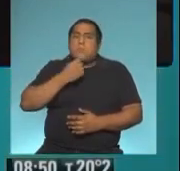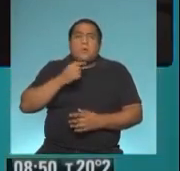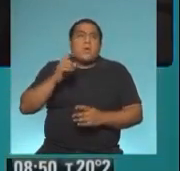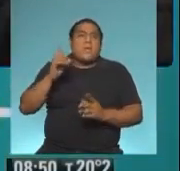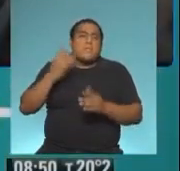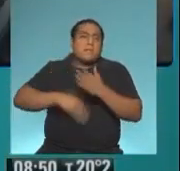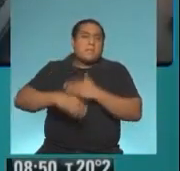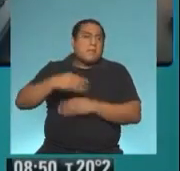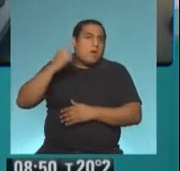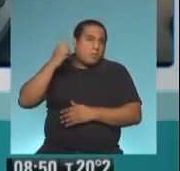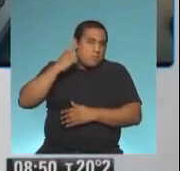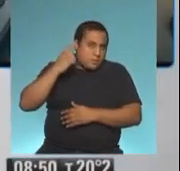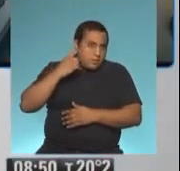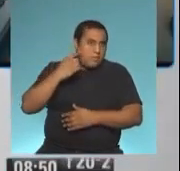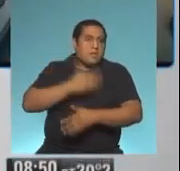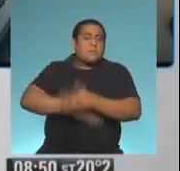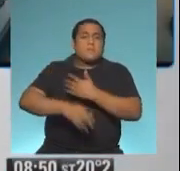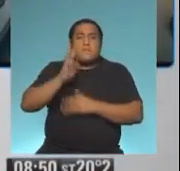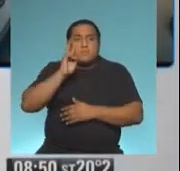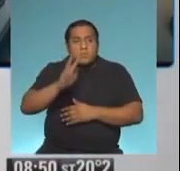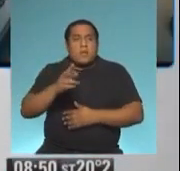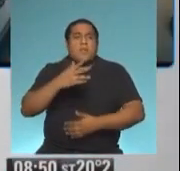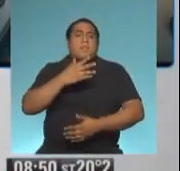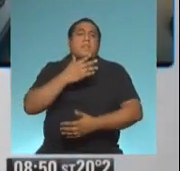discapacidad visual, una discapacidad motriz,